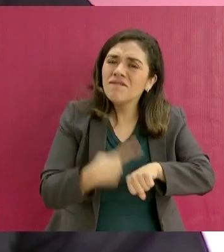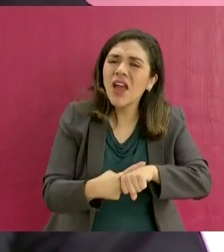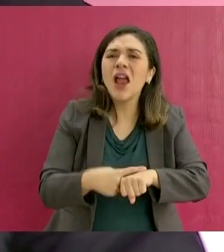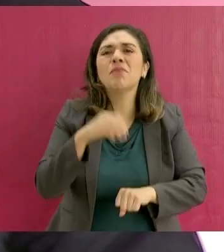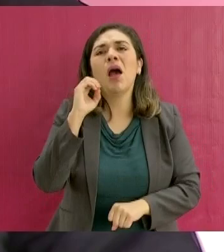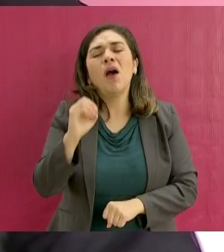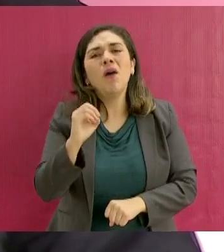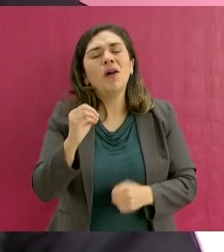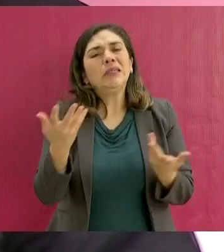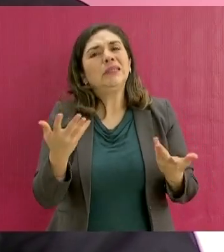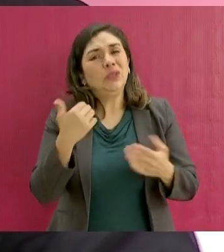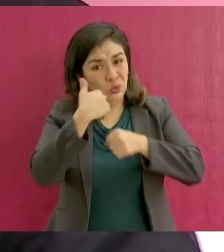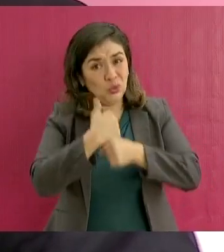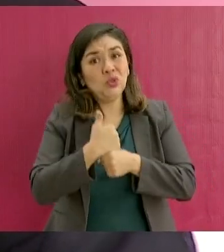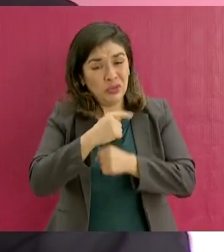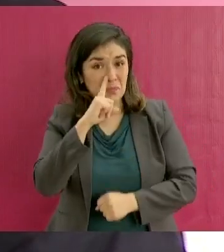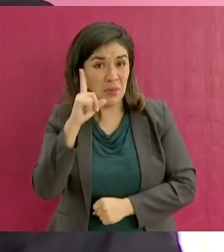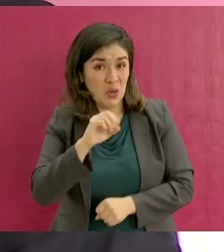pandemia,